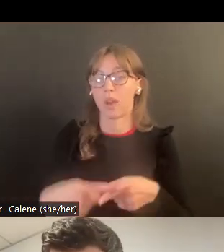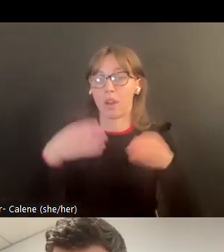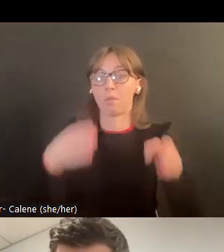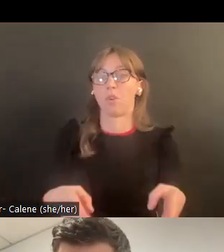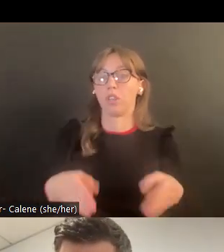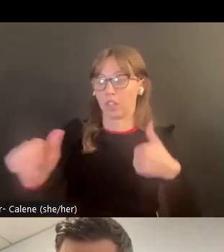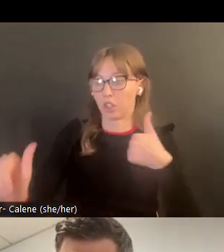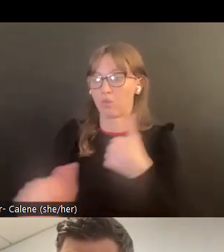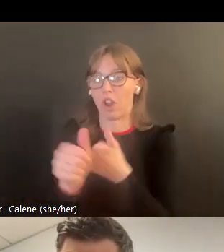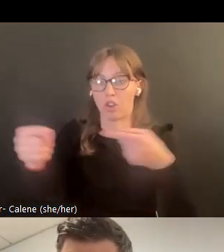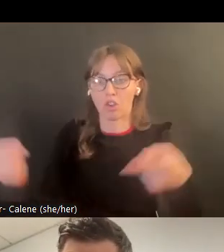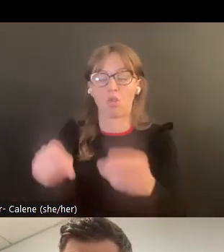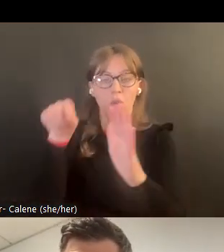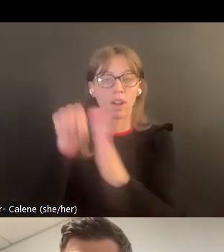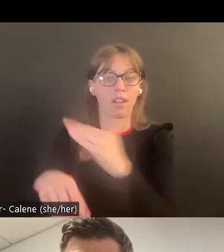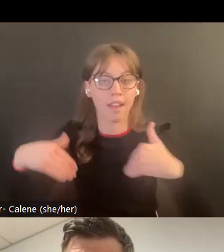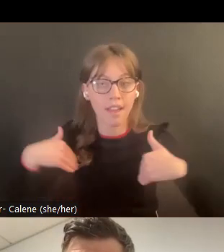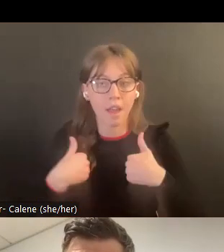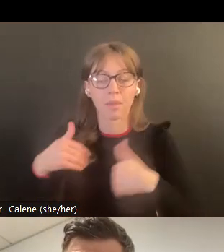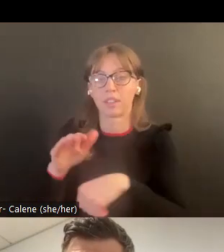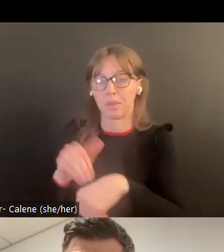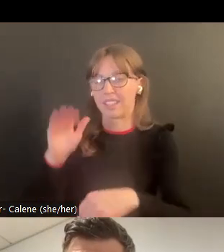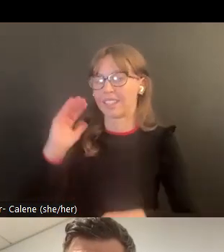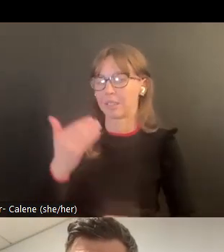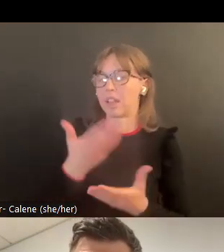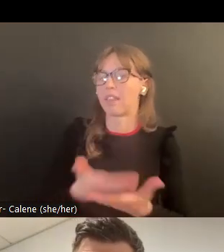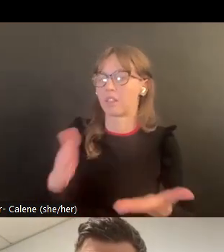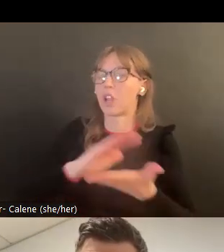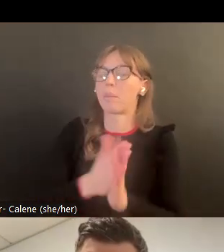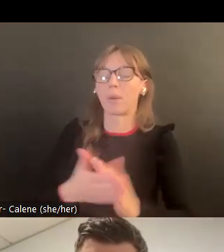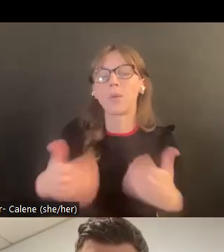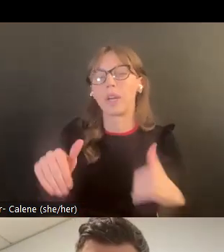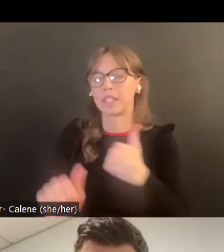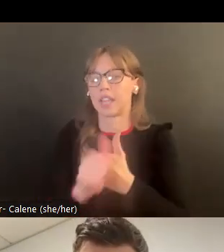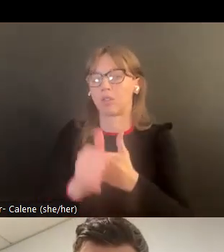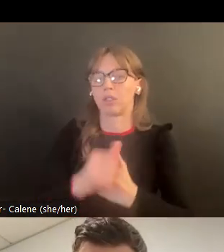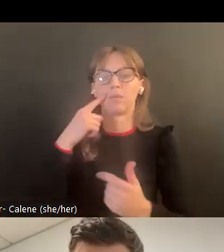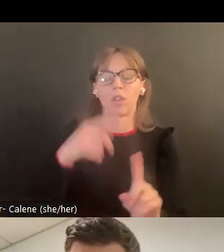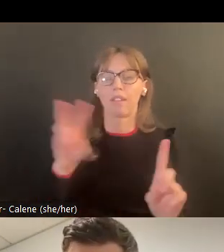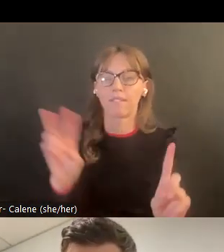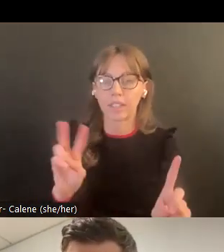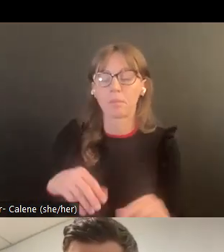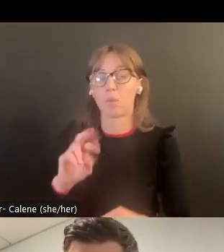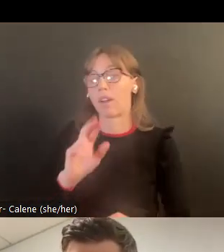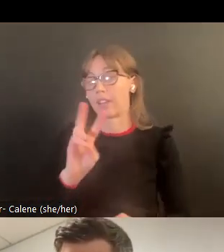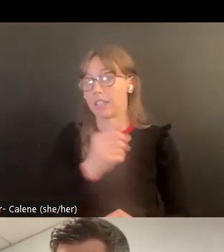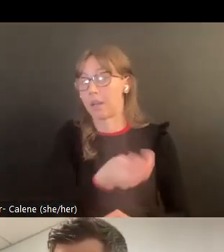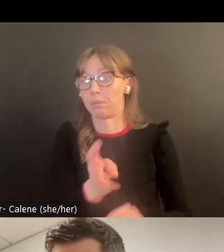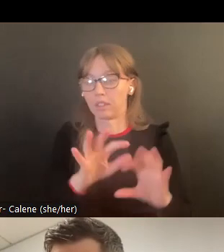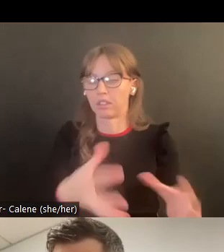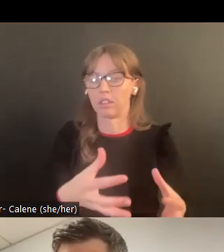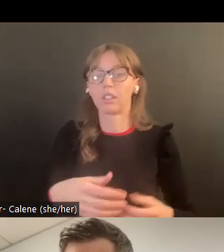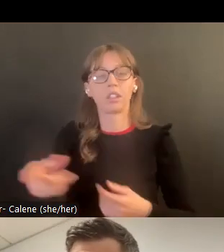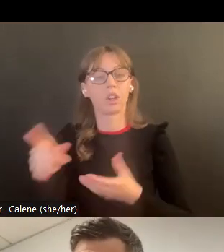La pregunta que tenemos aquí muy interesante en el chat, Mark, sería cuando hemos